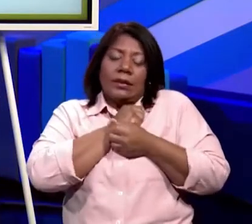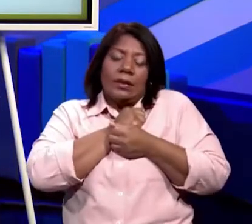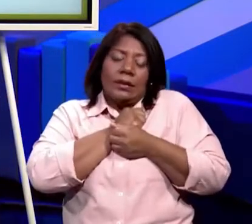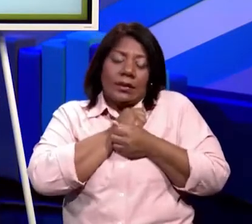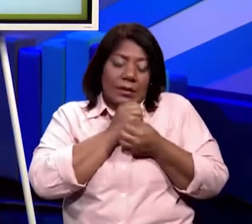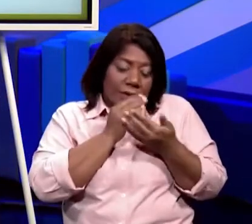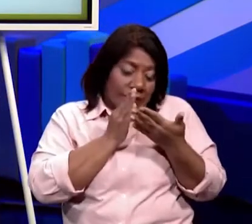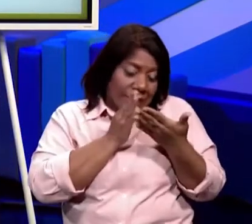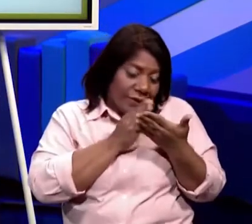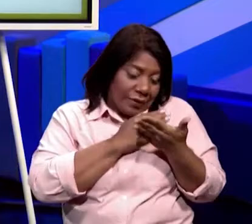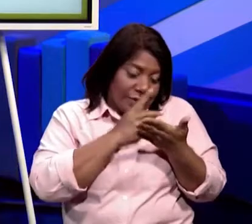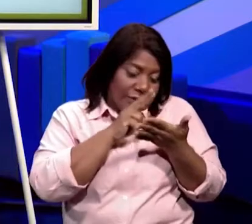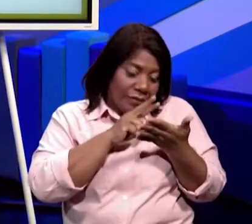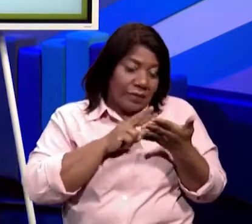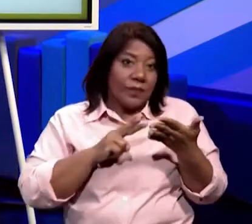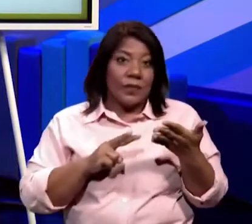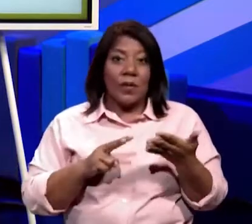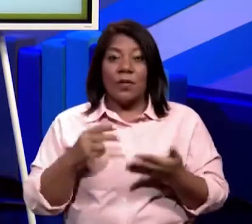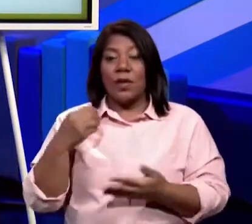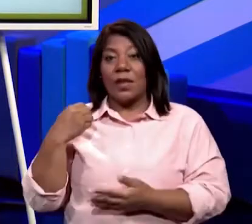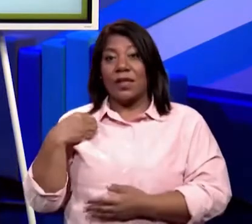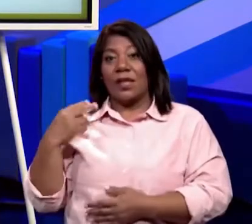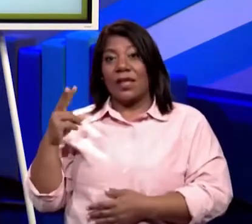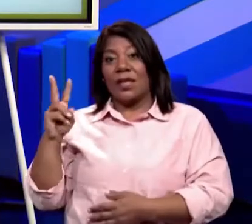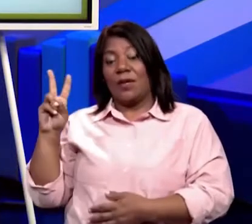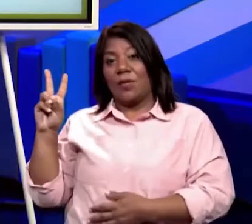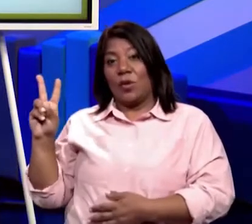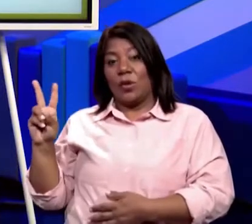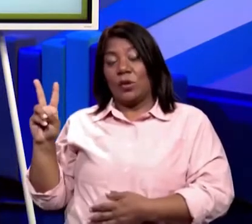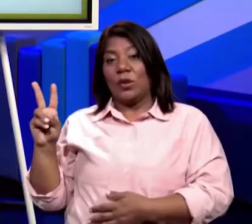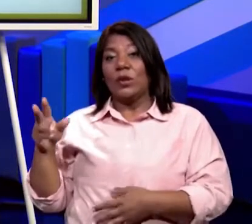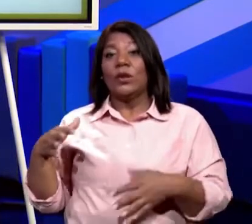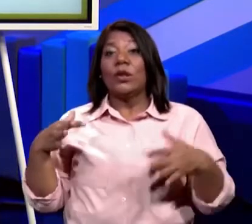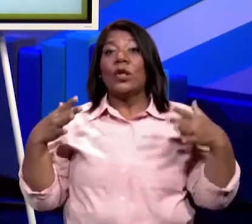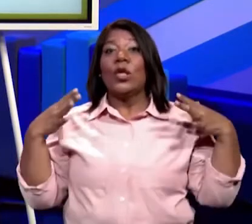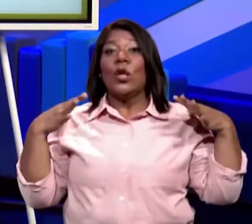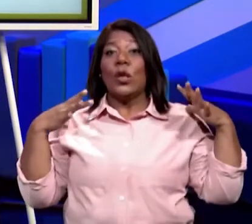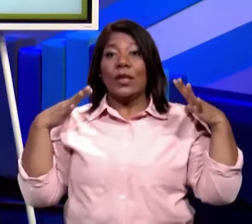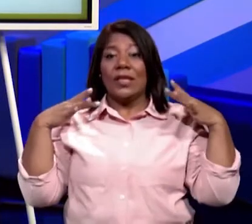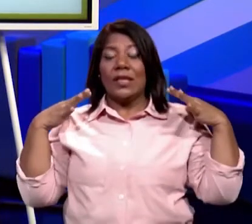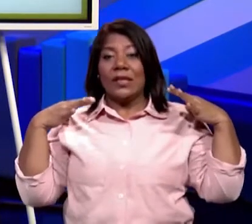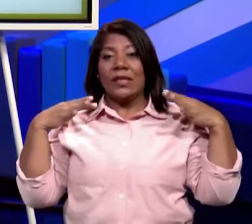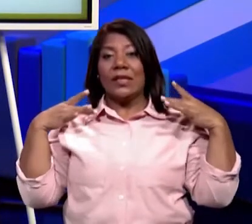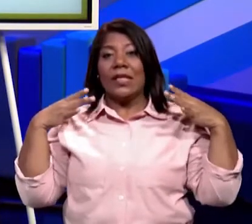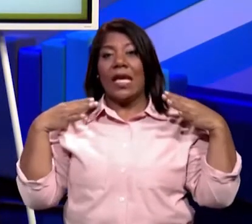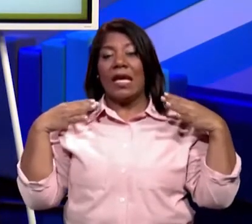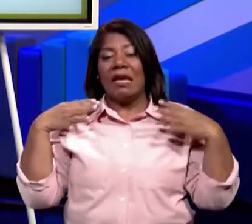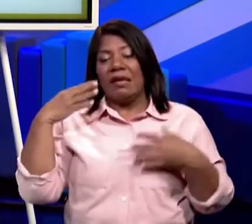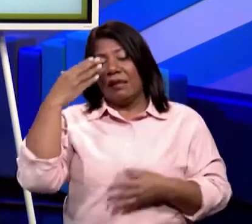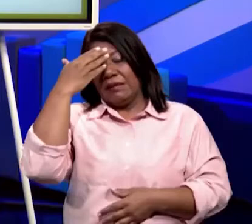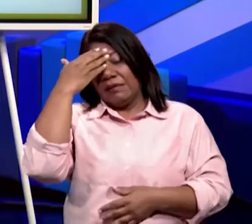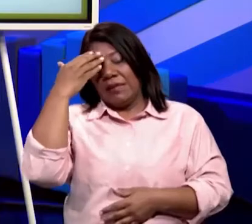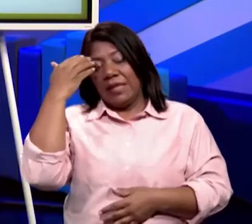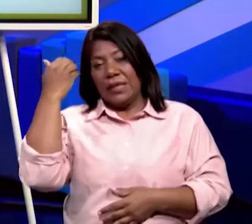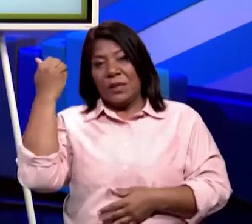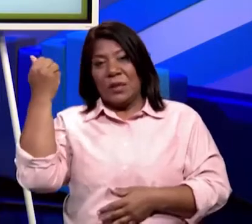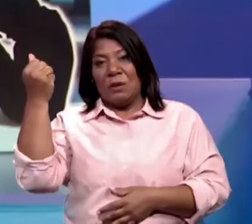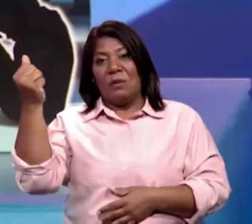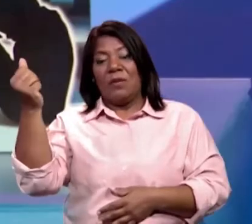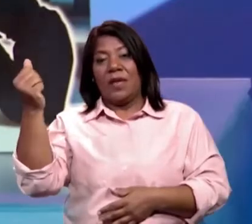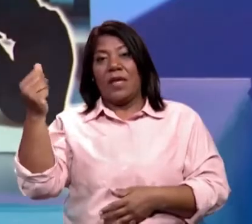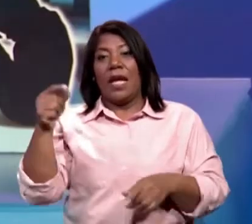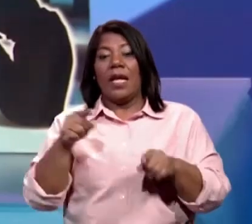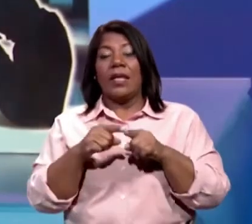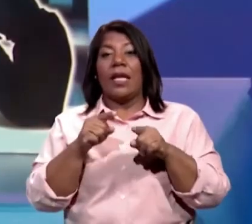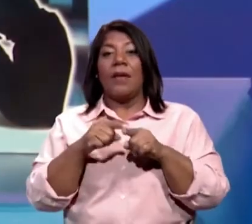observamos a dos de ellas. Aquí tenemos Los Ángeles del Olvido y también tenemos aquí Un